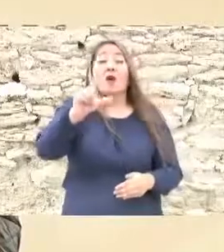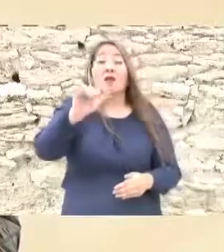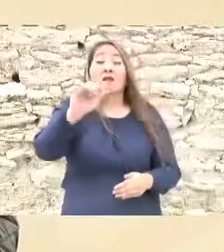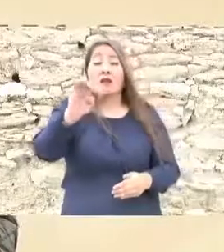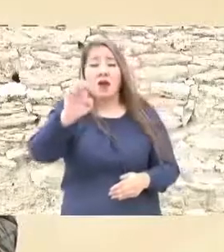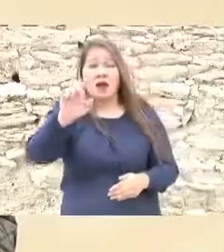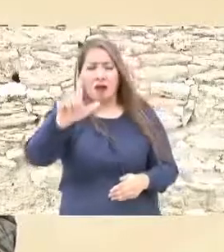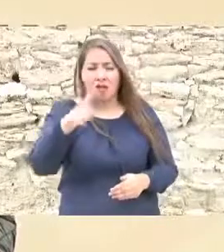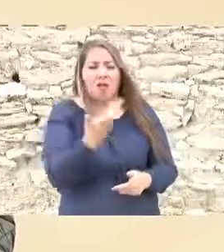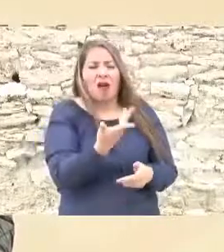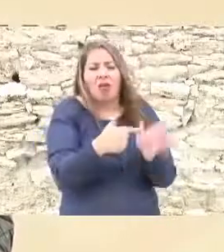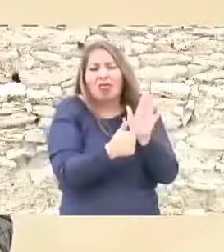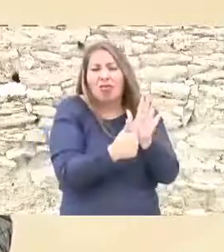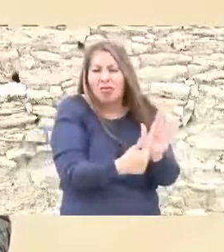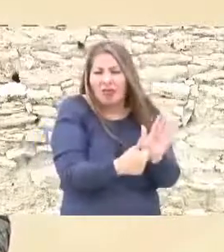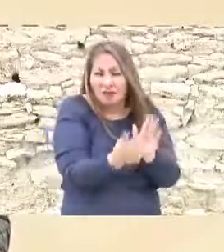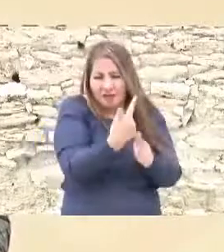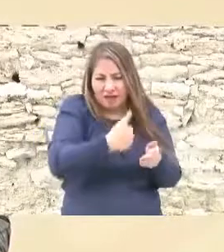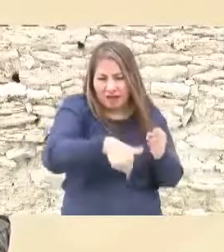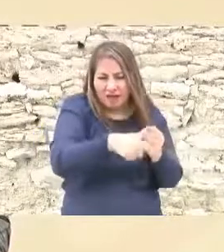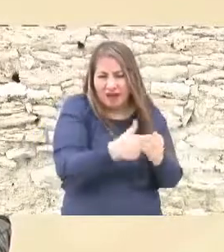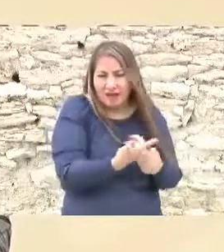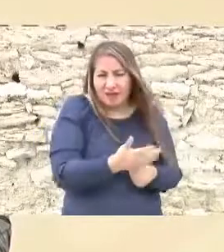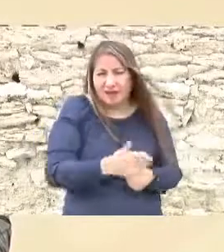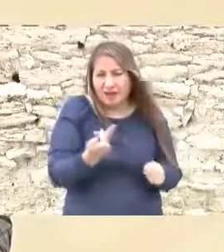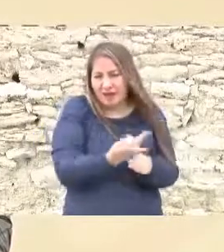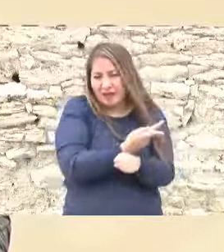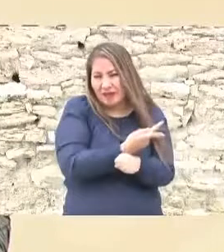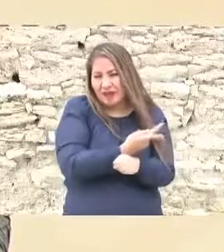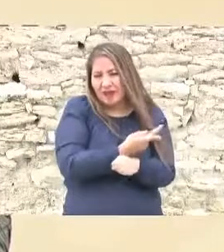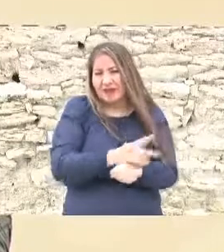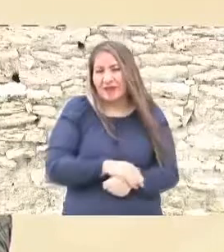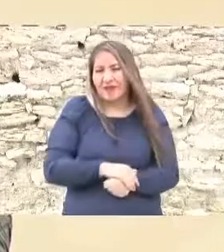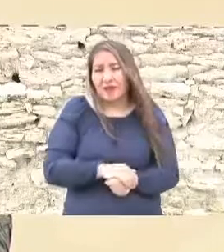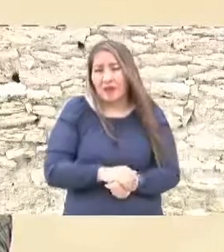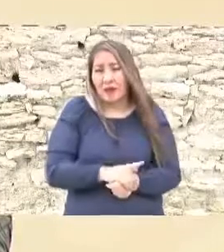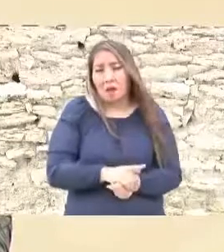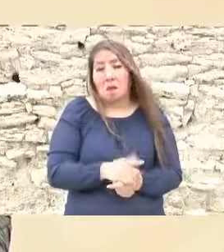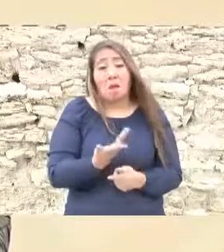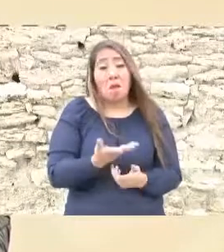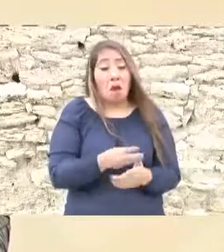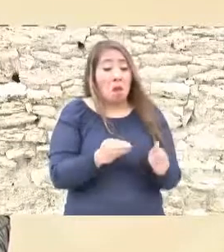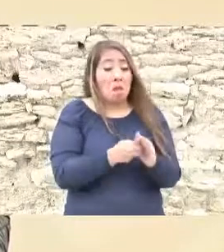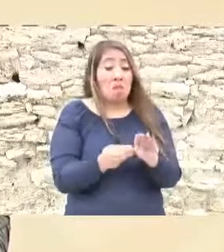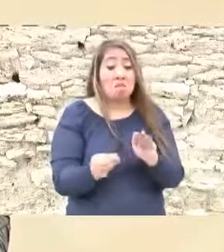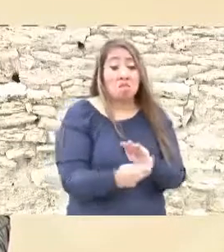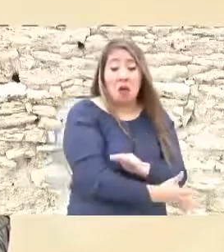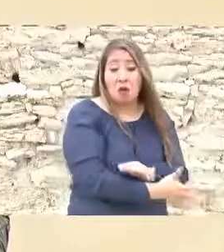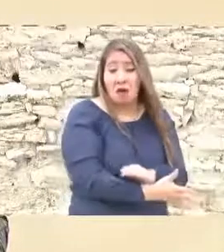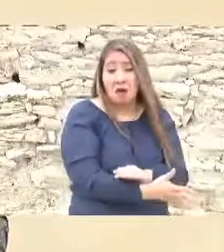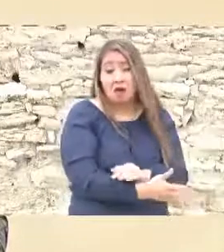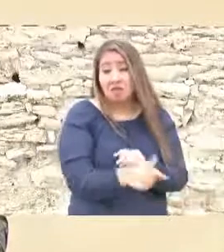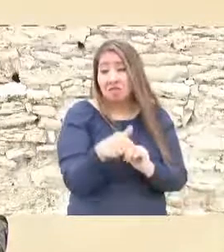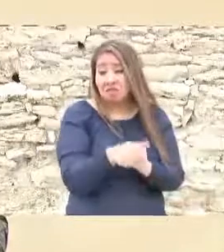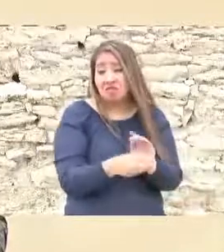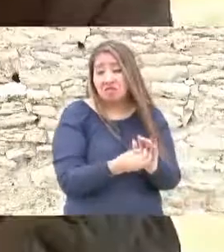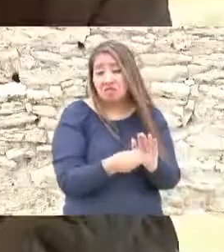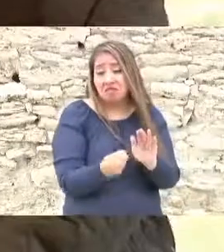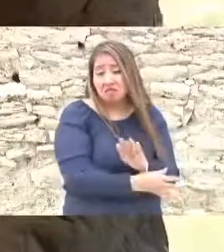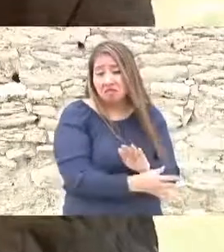su rotundo fracaso porque